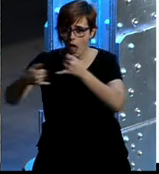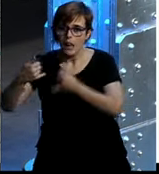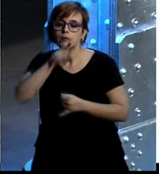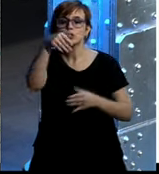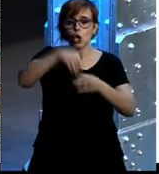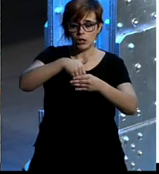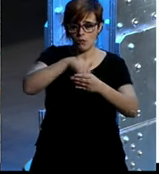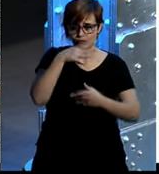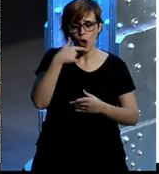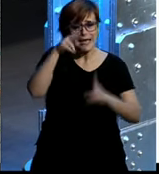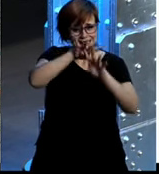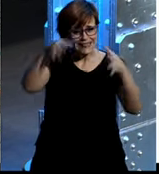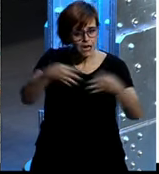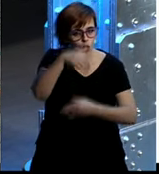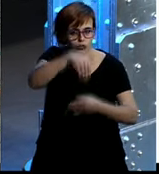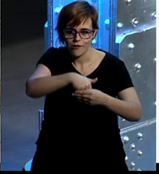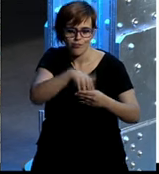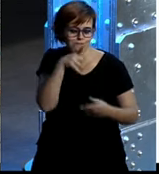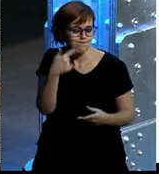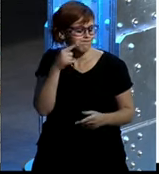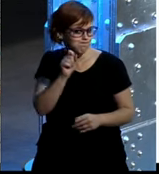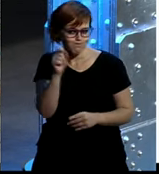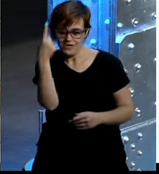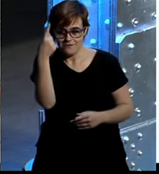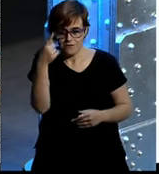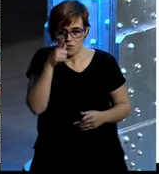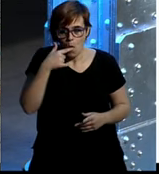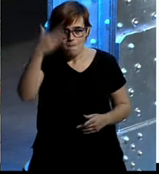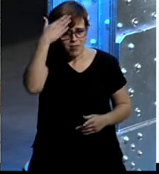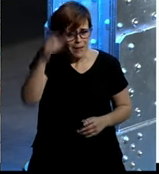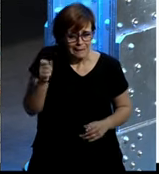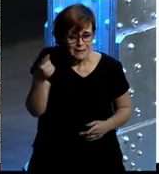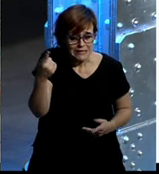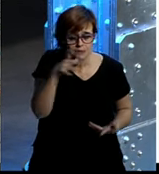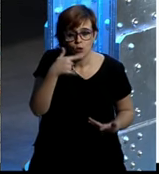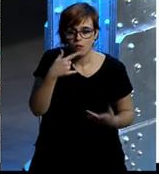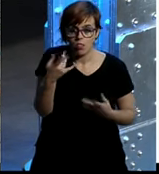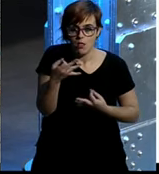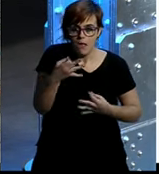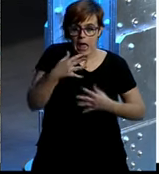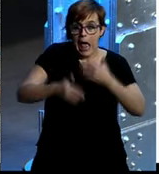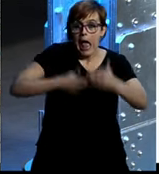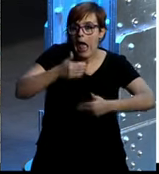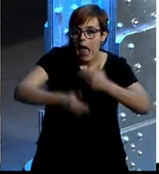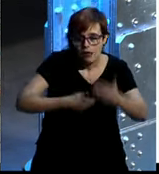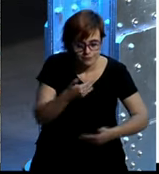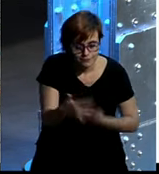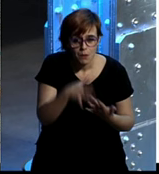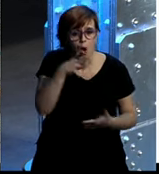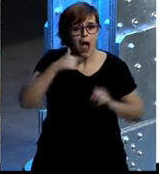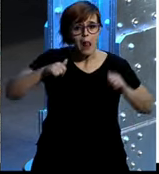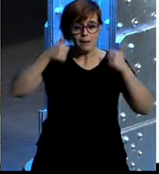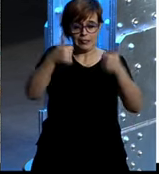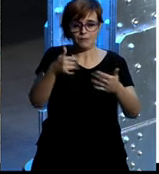contenido. En Internet el contenido es el rey, y eso lo habréis oído muchas veces, ¿no? Y también ahí tuvimos que espabilar mucho, porque cuando